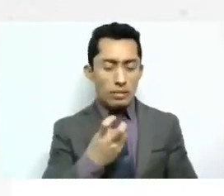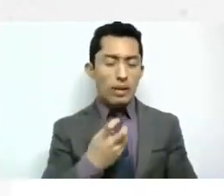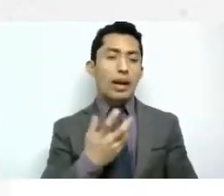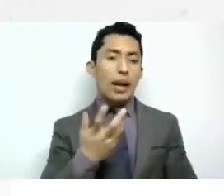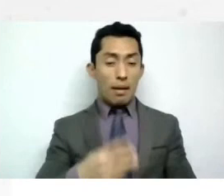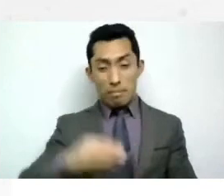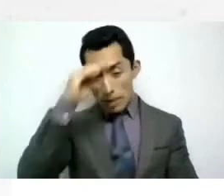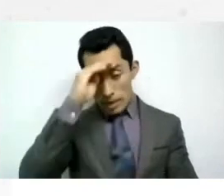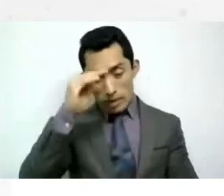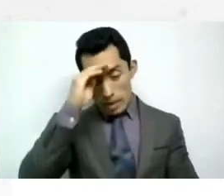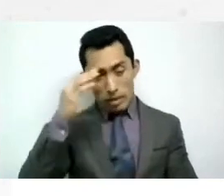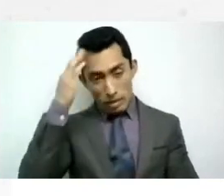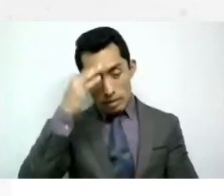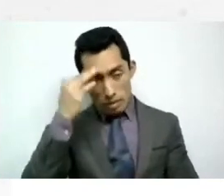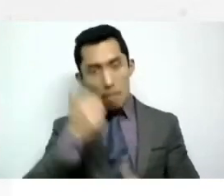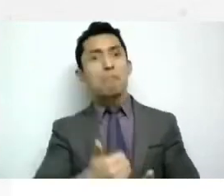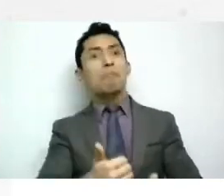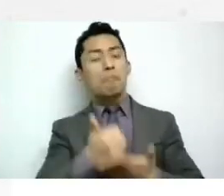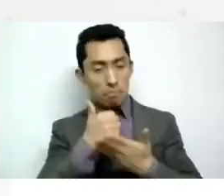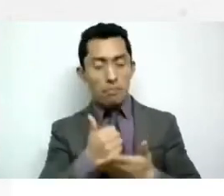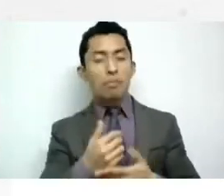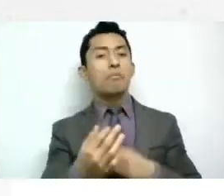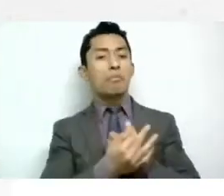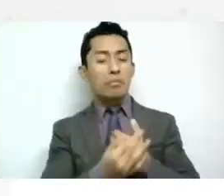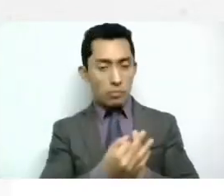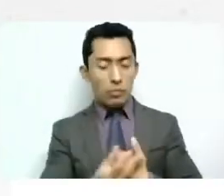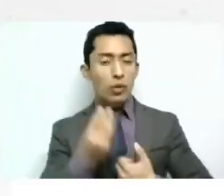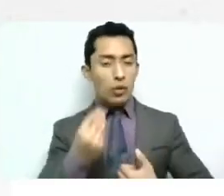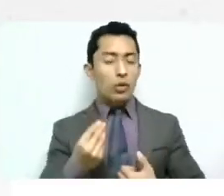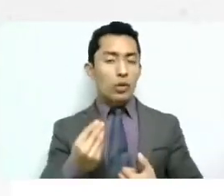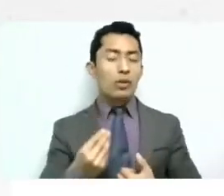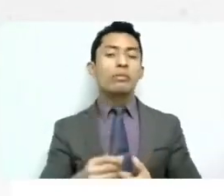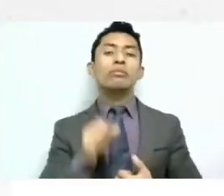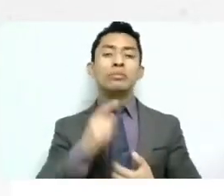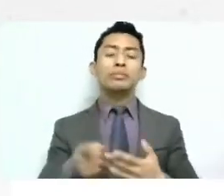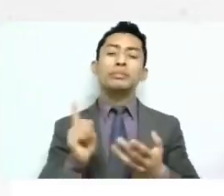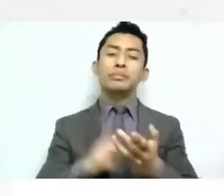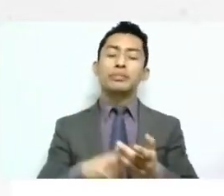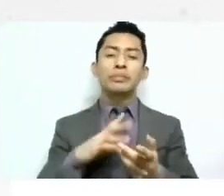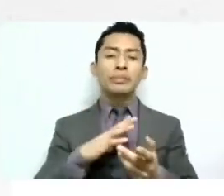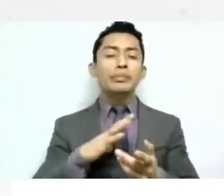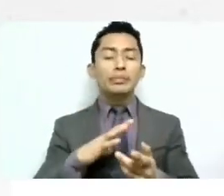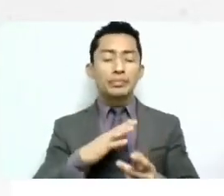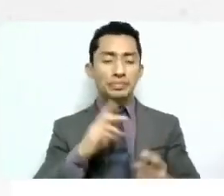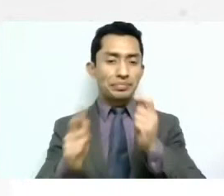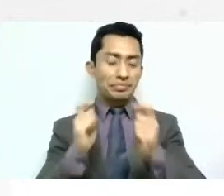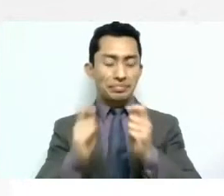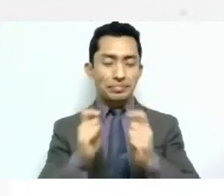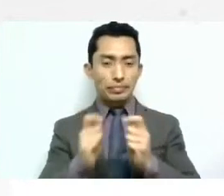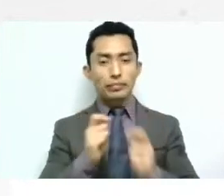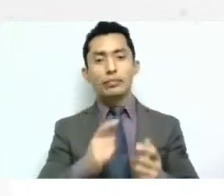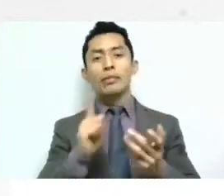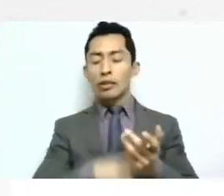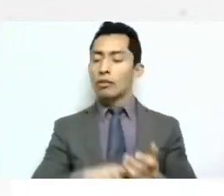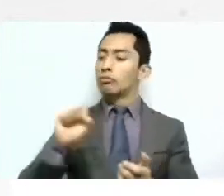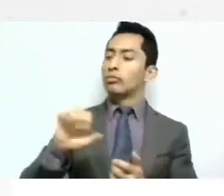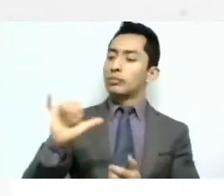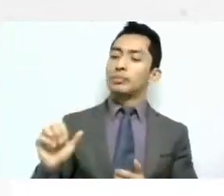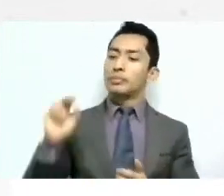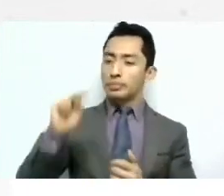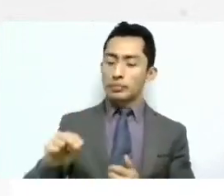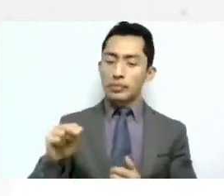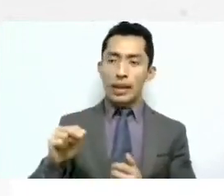ayudado mucho incluso las como las interpretaciones que va dando la Suprema Corte